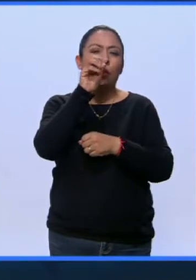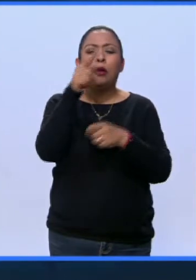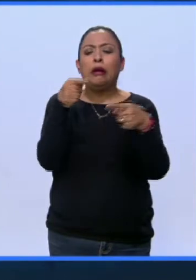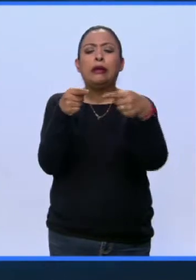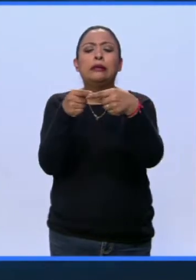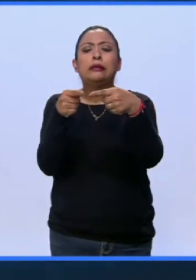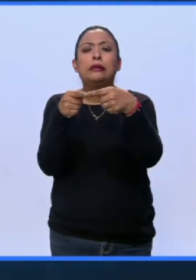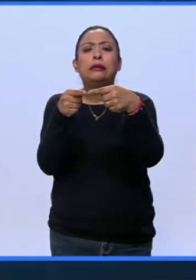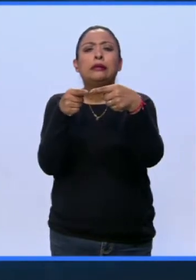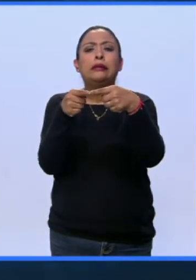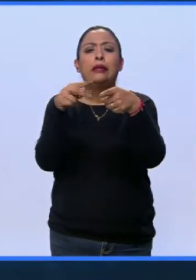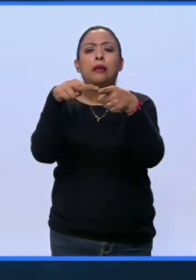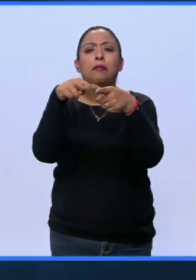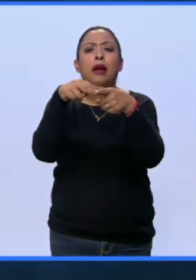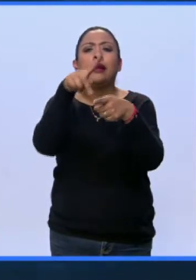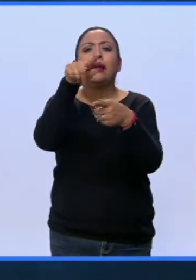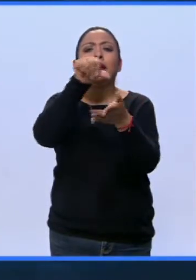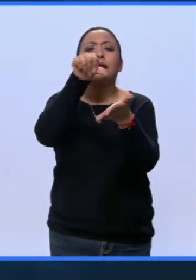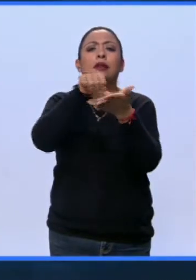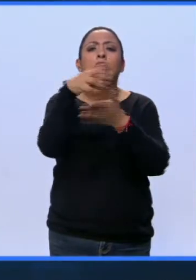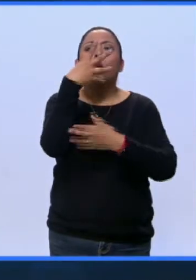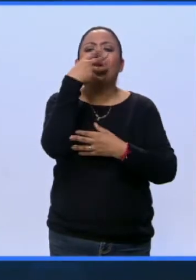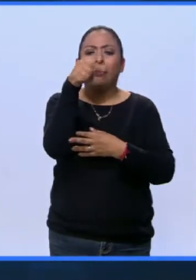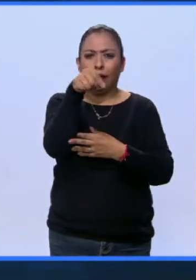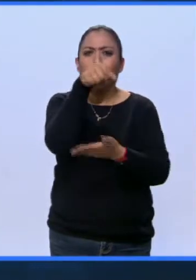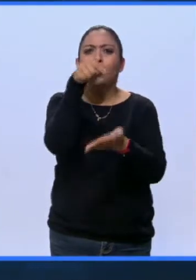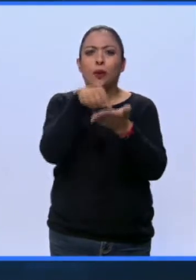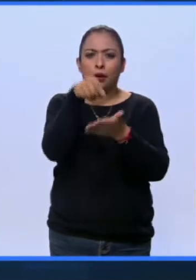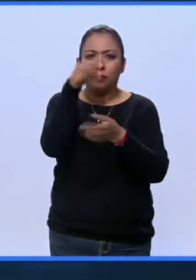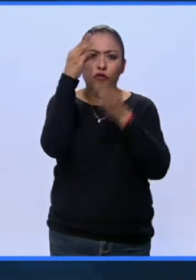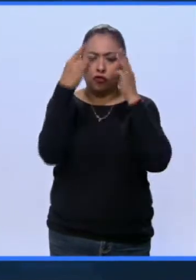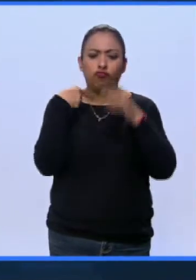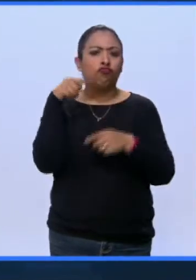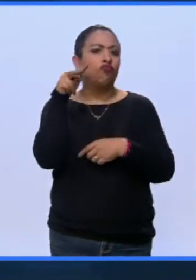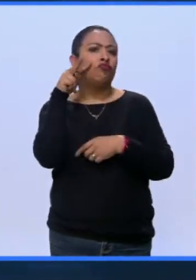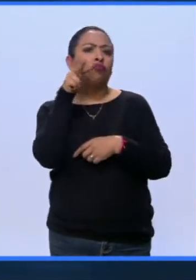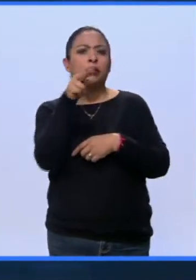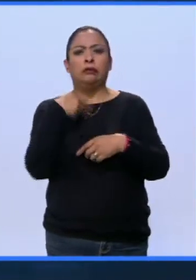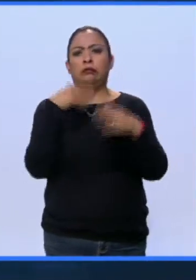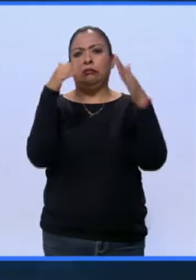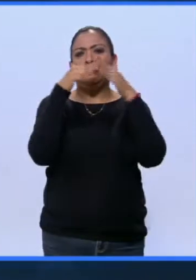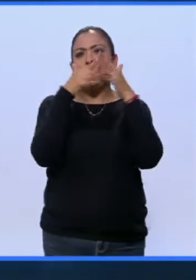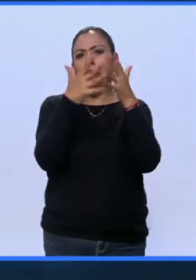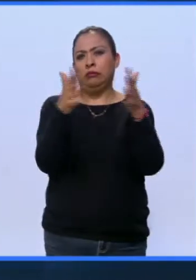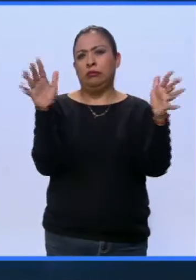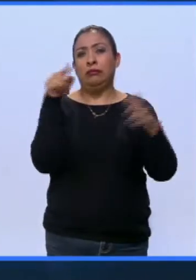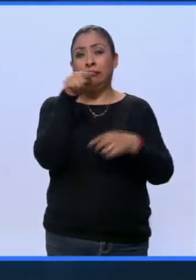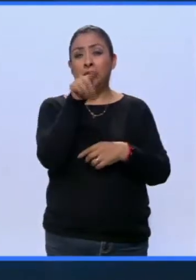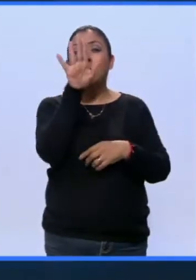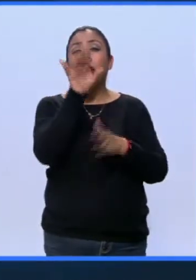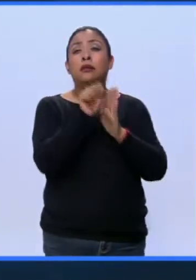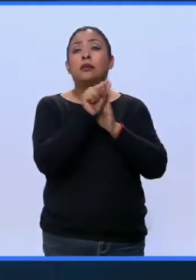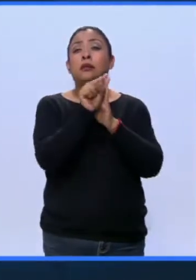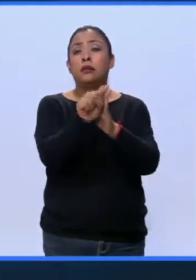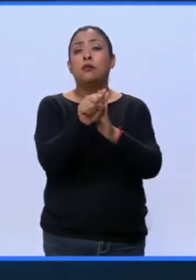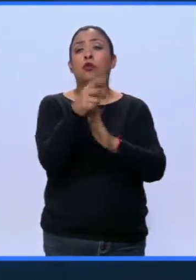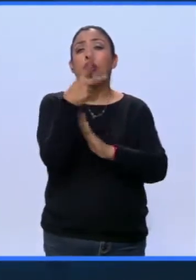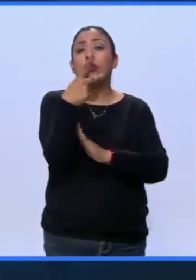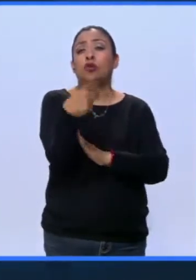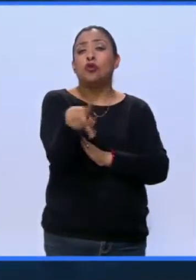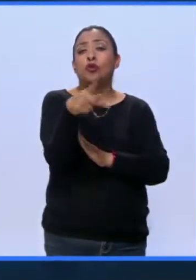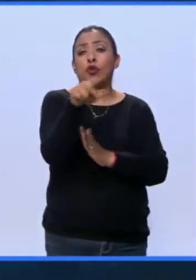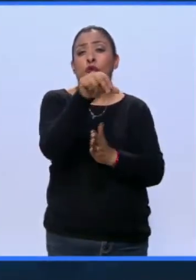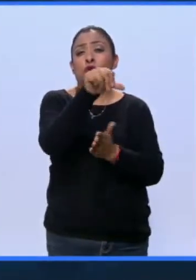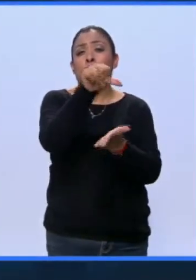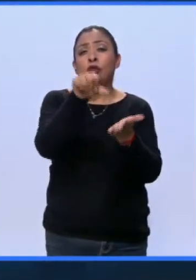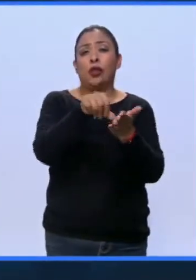esquinita del parque, en el centro de Coyoacán. Ahí está muy visible la casa, esta casa que ya es un símbolo, un emblema en